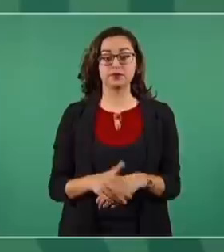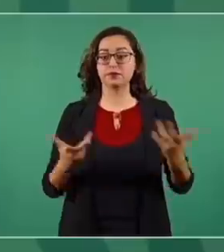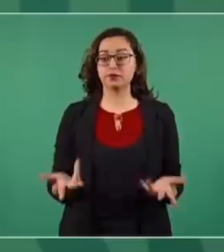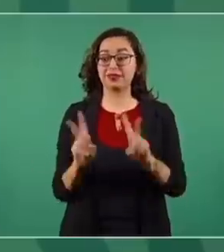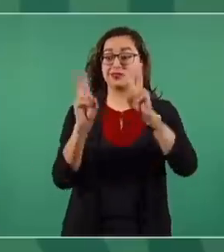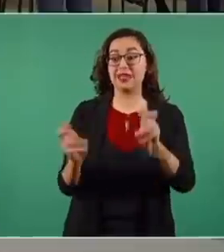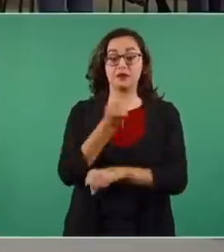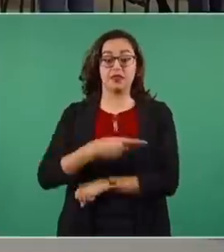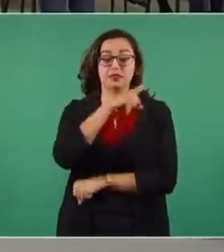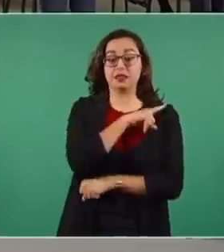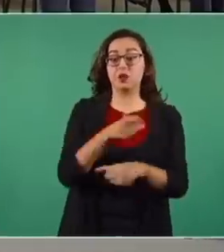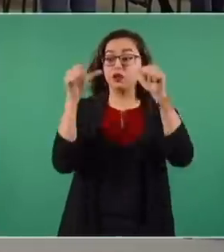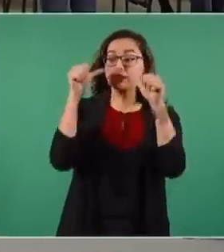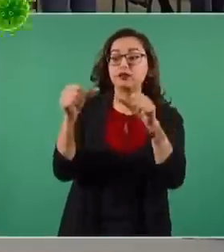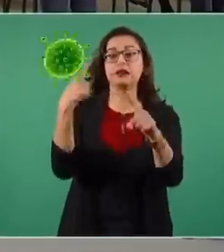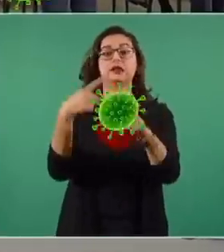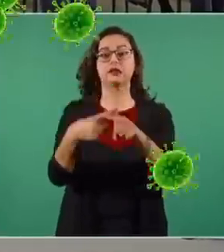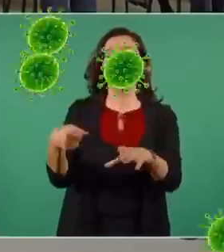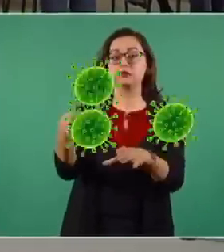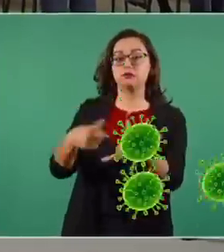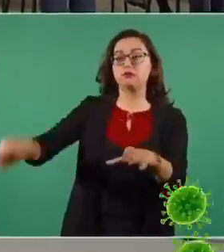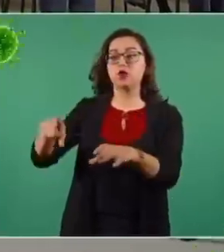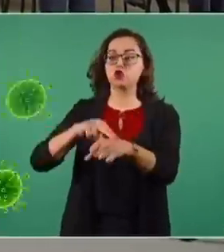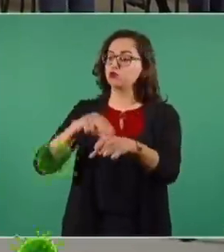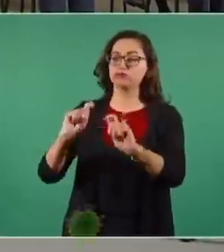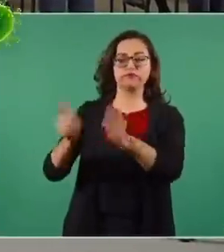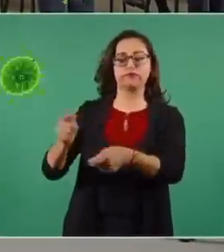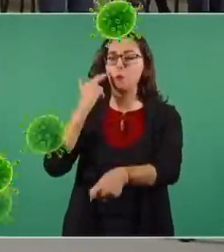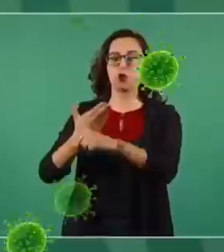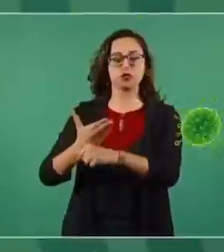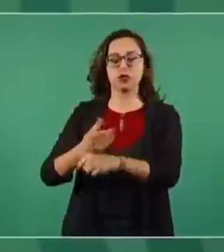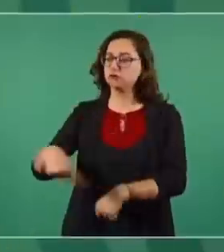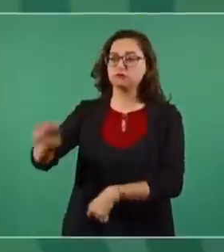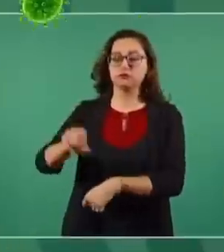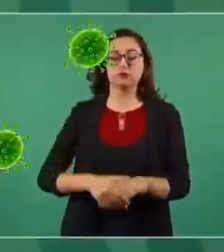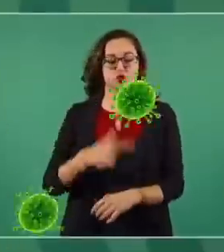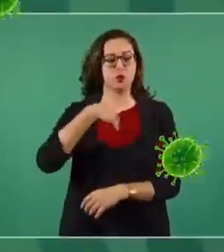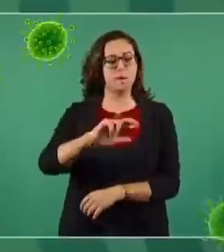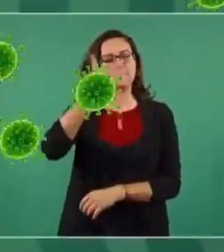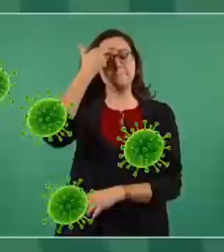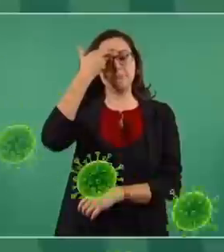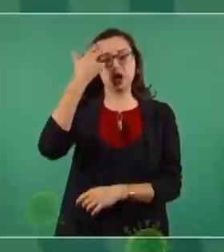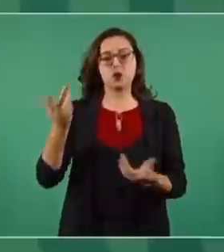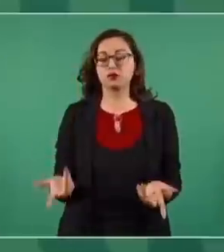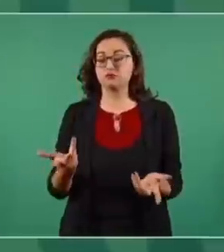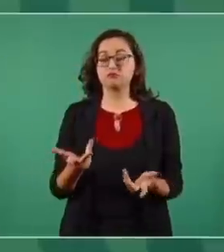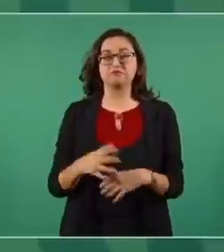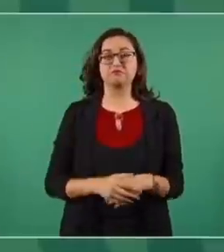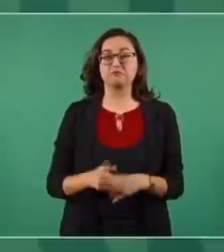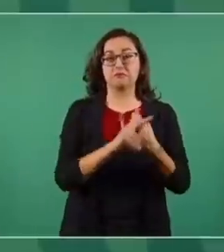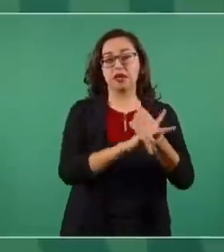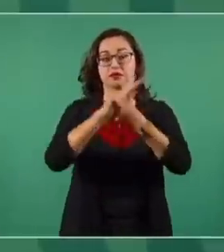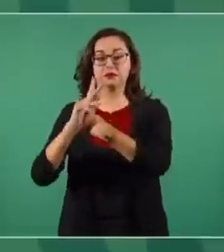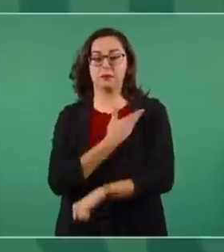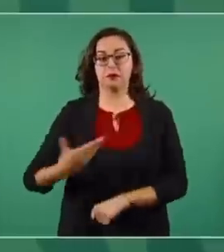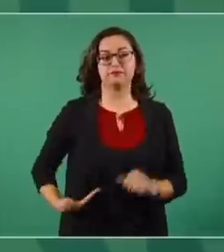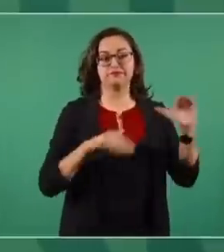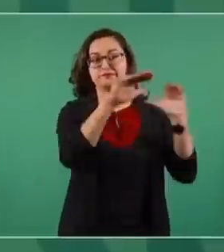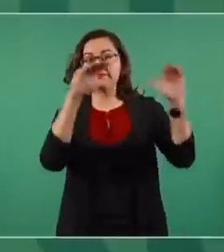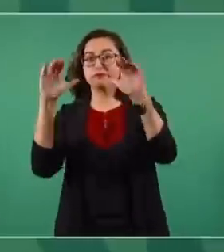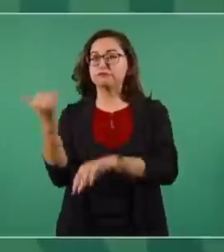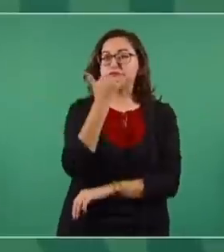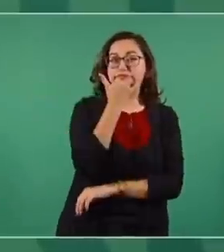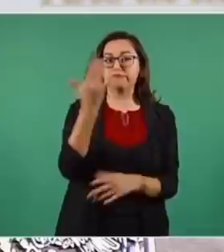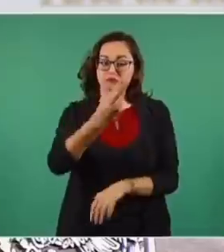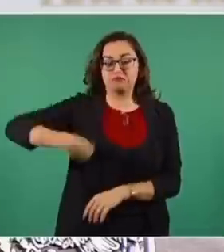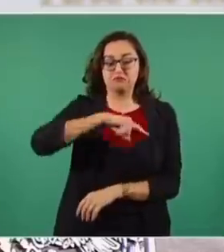la atención al problema de la pandemia a los especialistas. Me acuerdo que les dije a los jefes de Estado que no éramos todólogos ni sabelotodo,